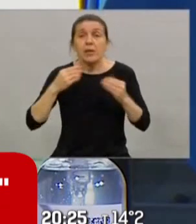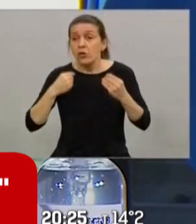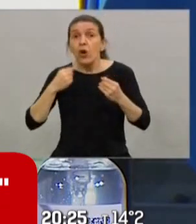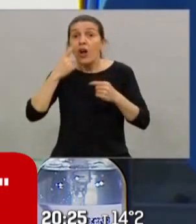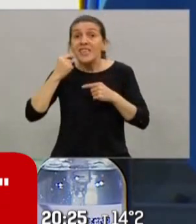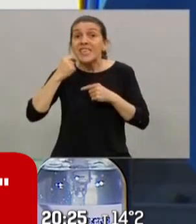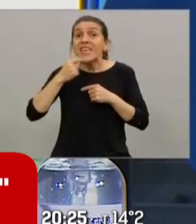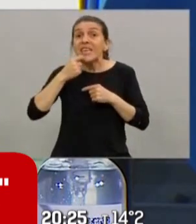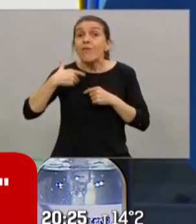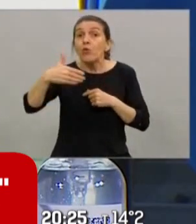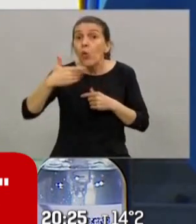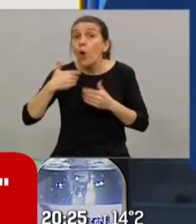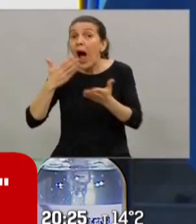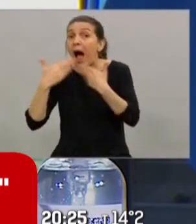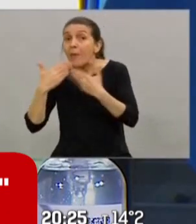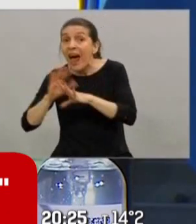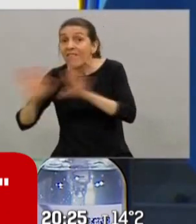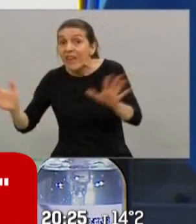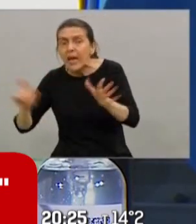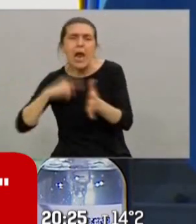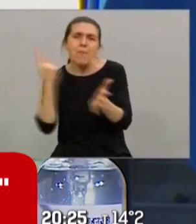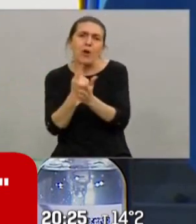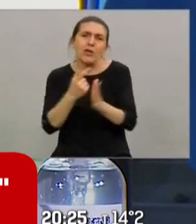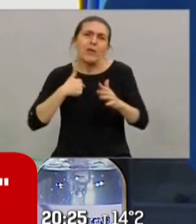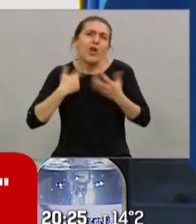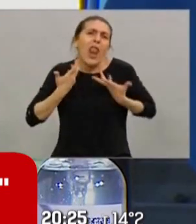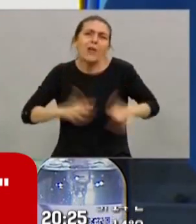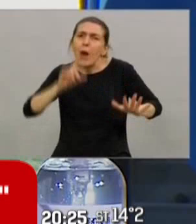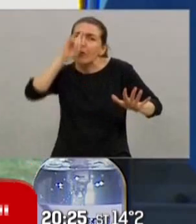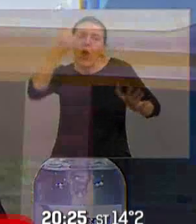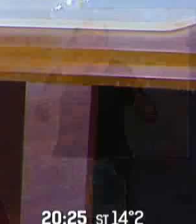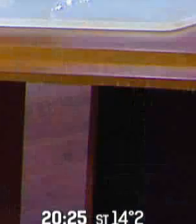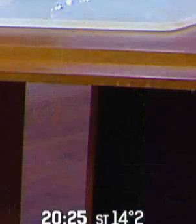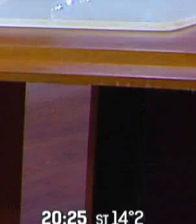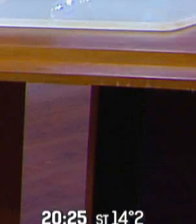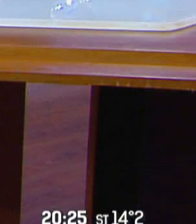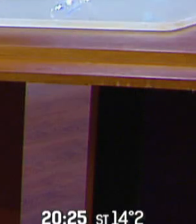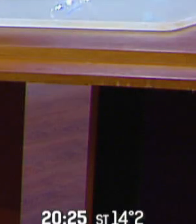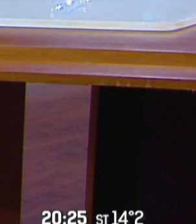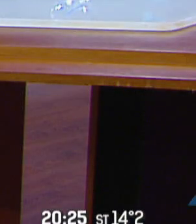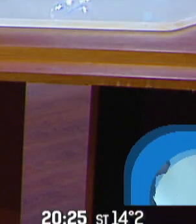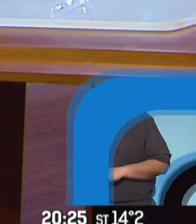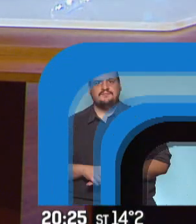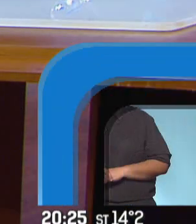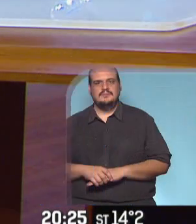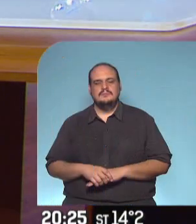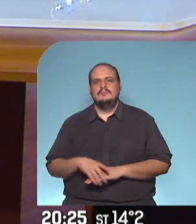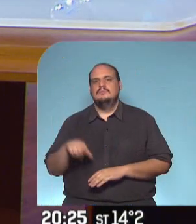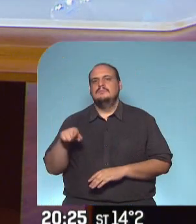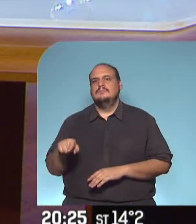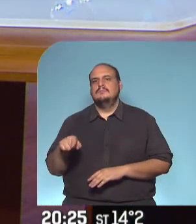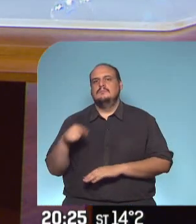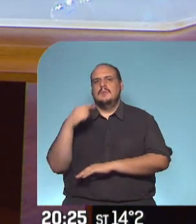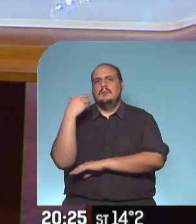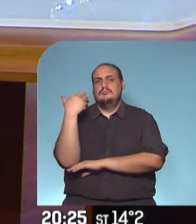dialogar eso va a ser imposible porque está en mi esencia y está en mi naturaleza cuando ya había pasado la